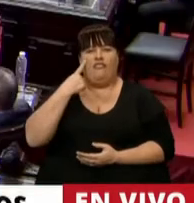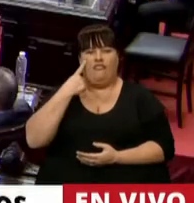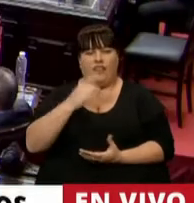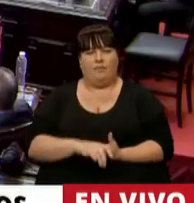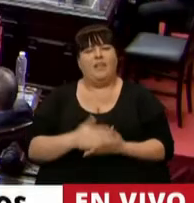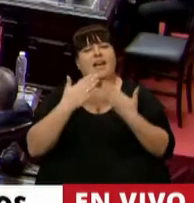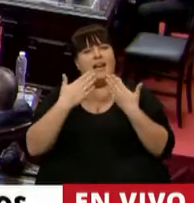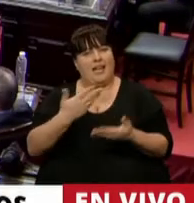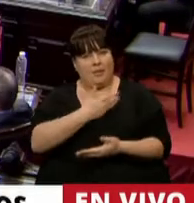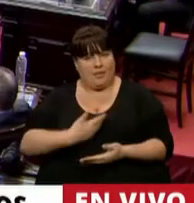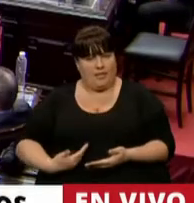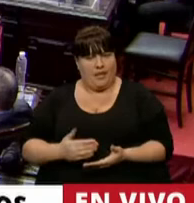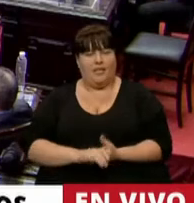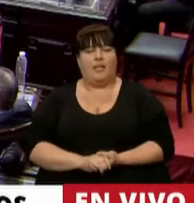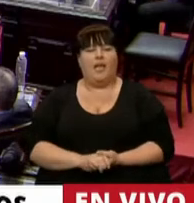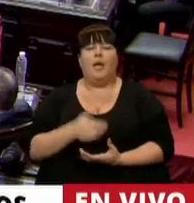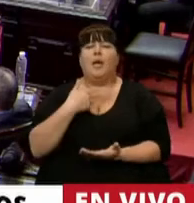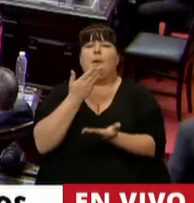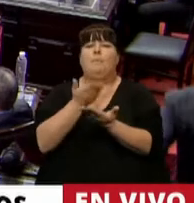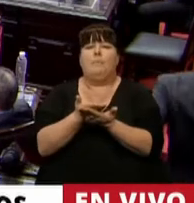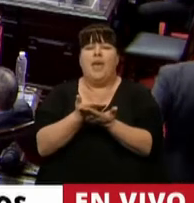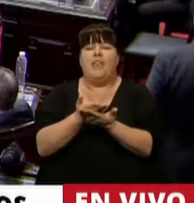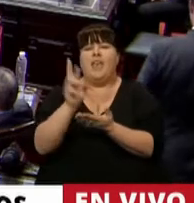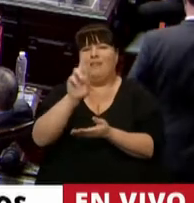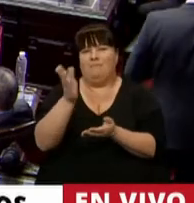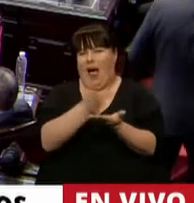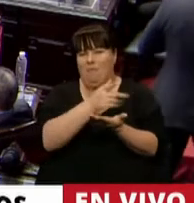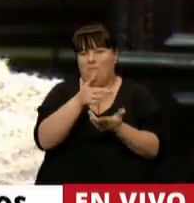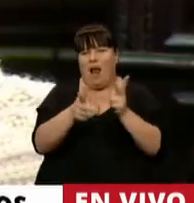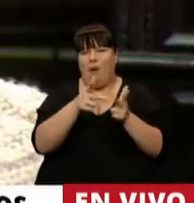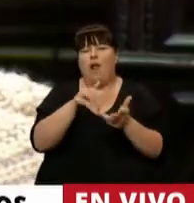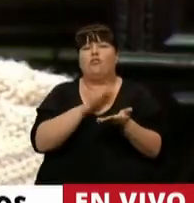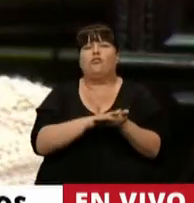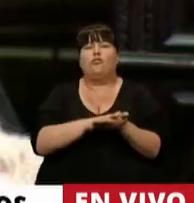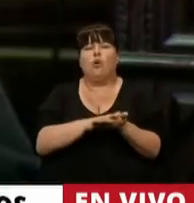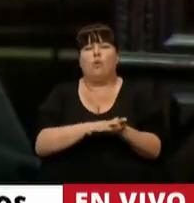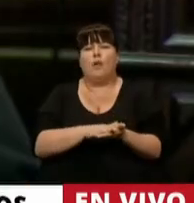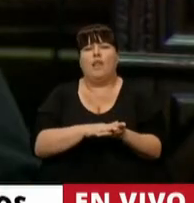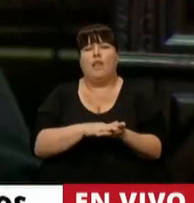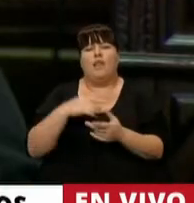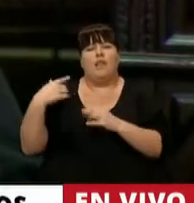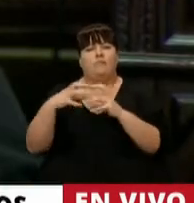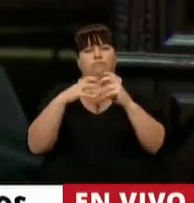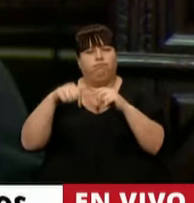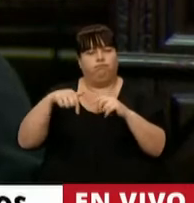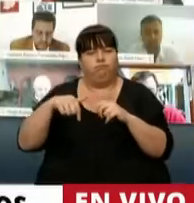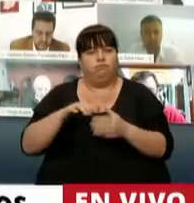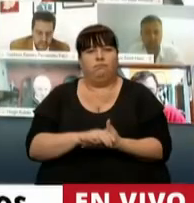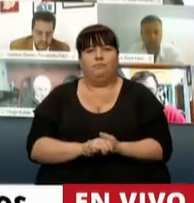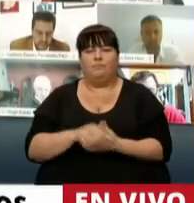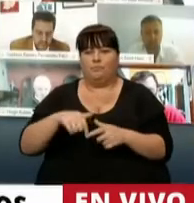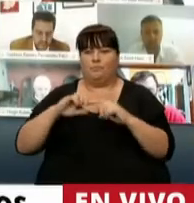Gracias, señor Presidente. Quiero solicitarle el apartamiento del reglamento para que podamos tratar en este